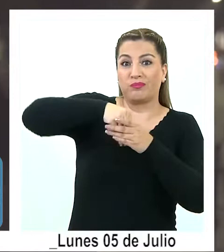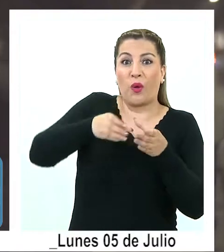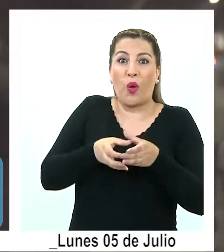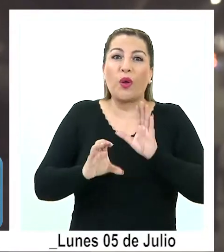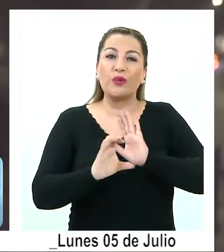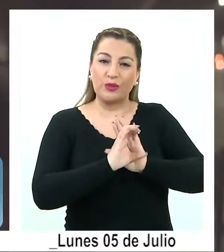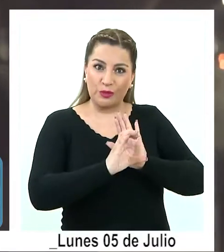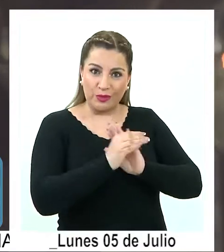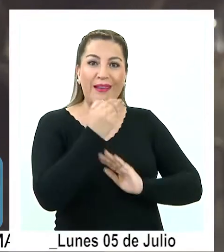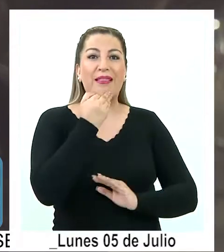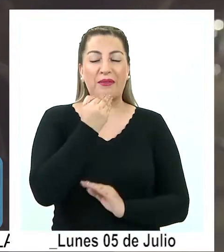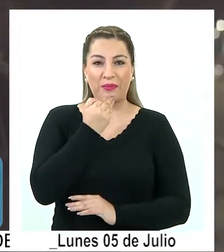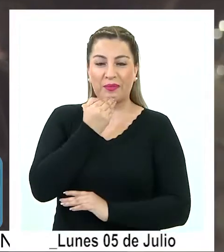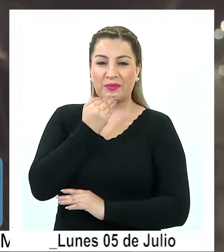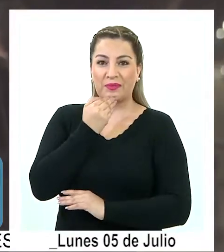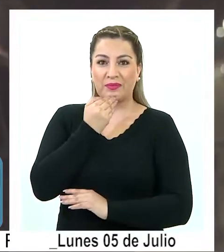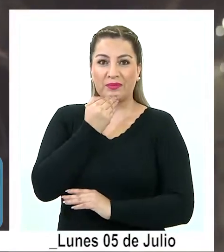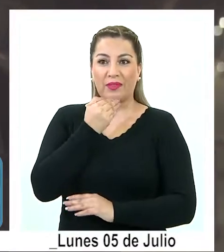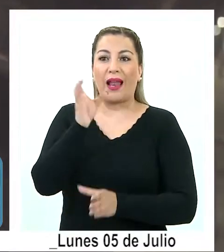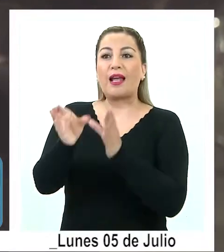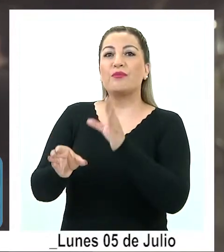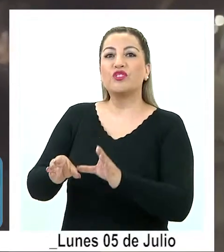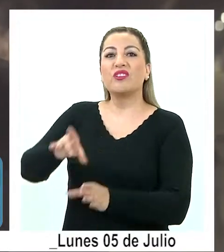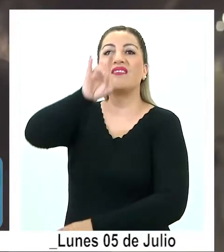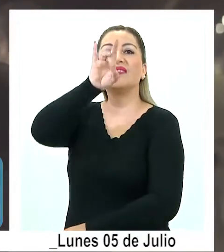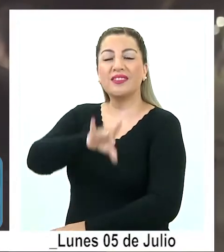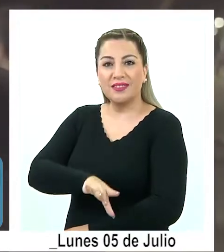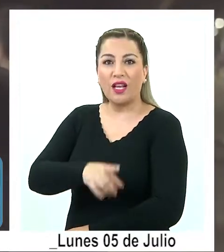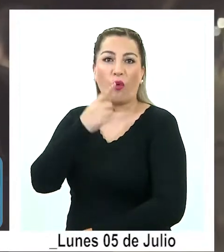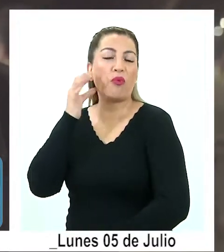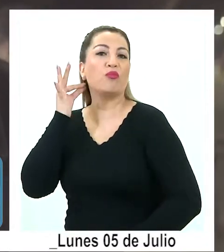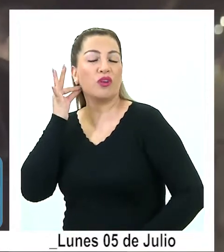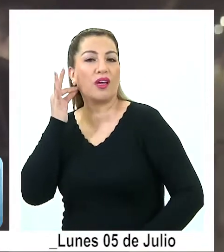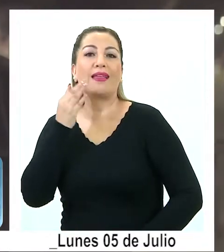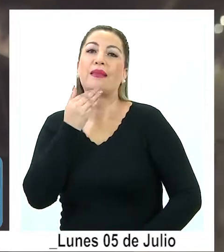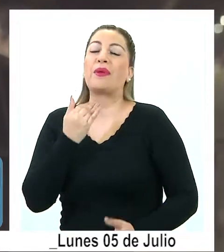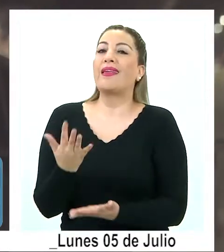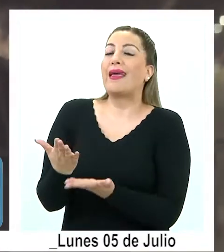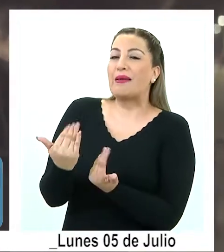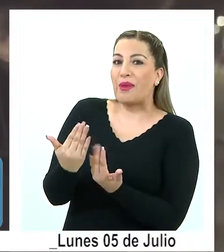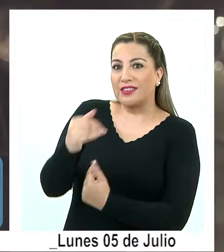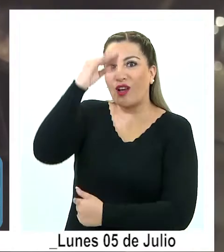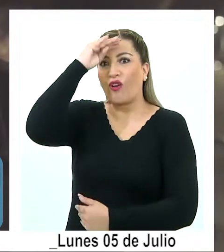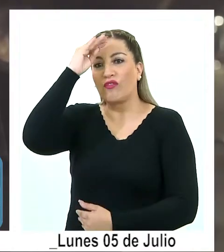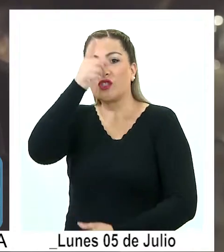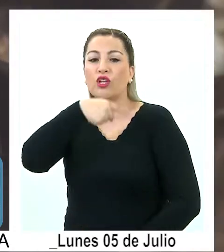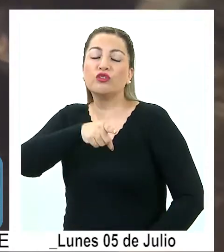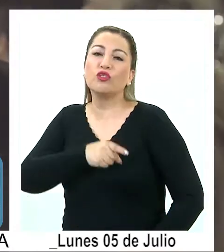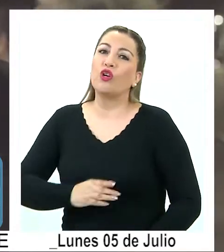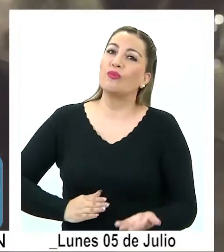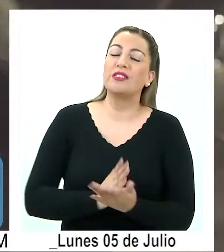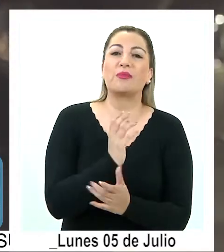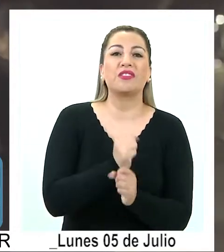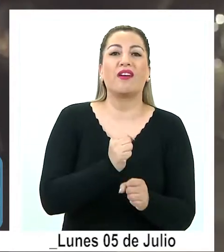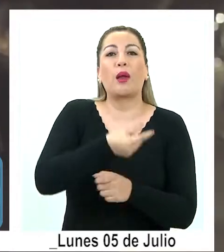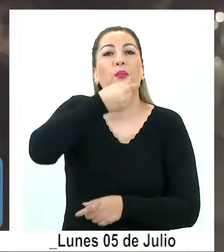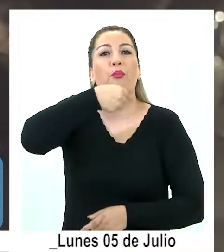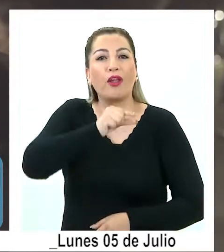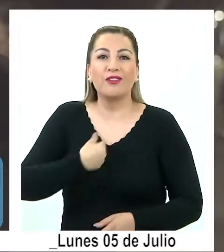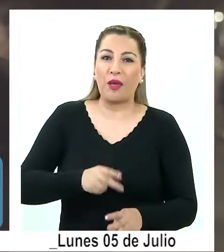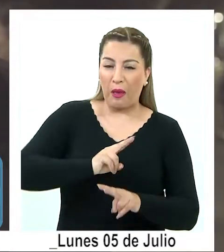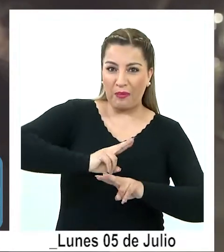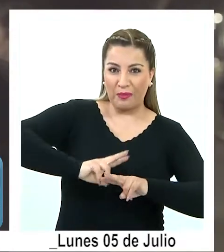integrar la Convención Constitucional, sino también al pueblo chileno, que también va a estar esperanzado de que aquí pongamos a trabajar luego